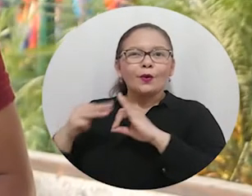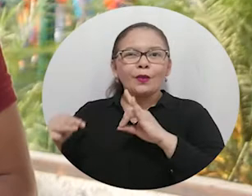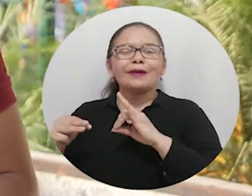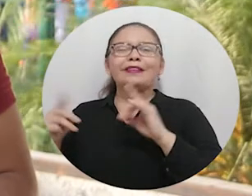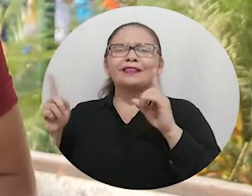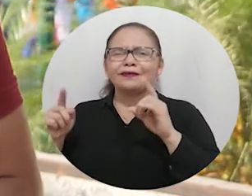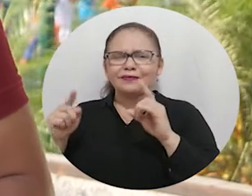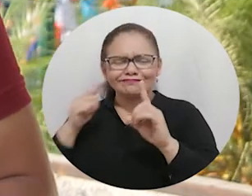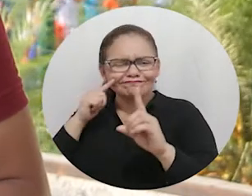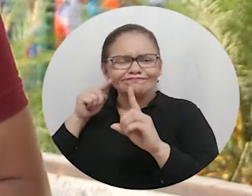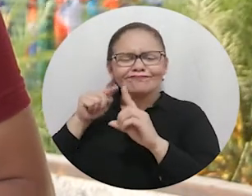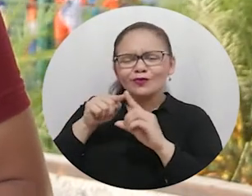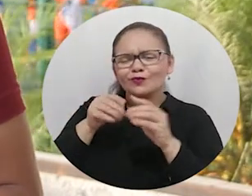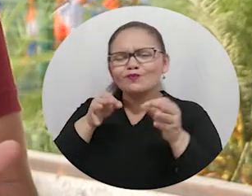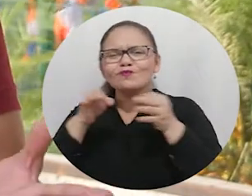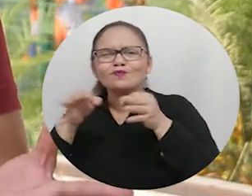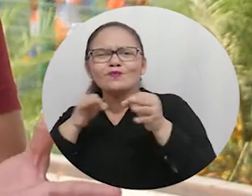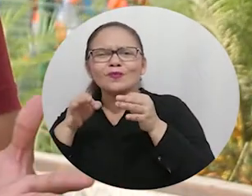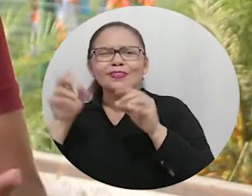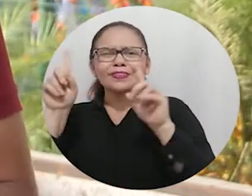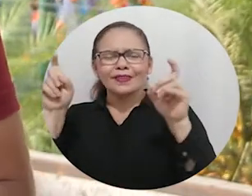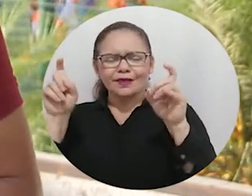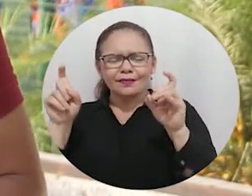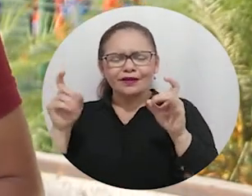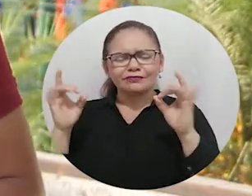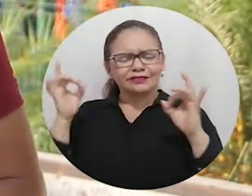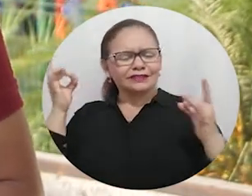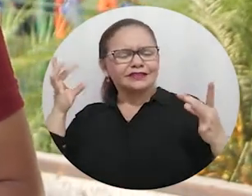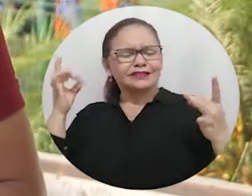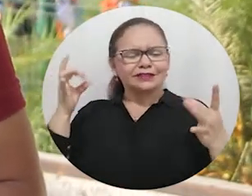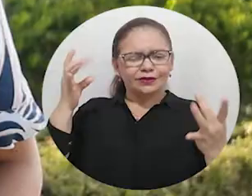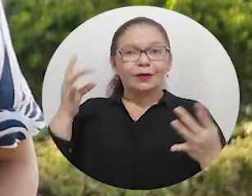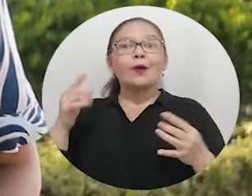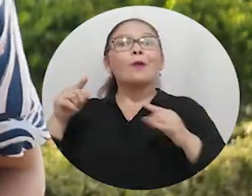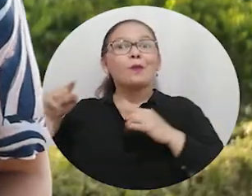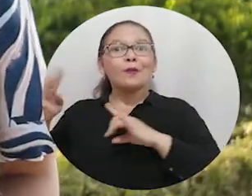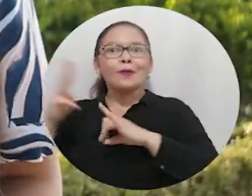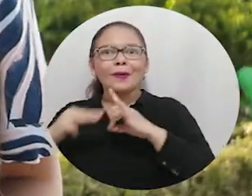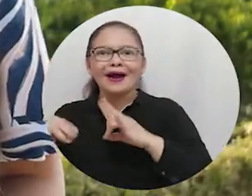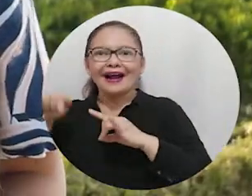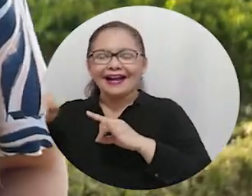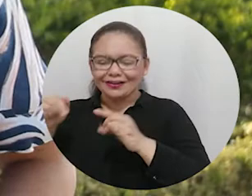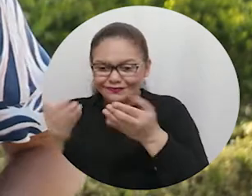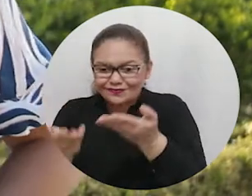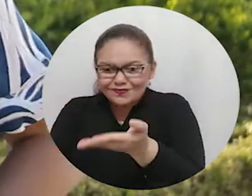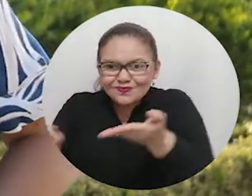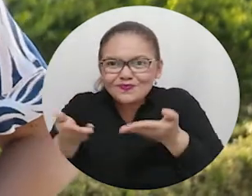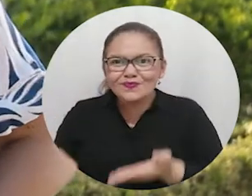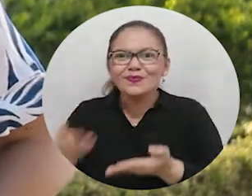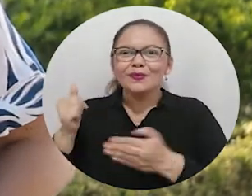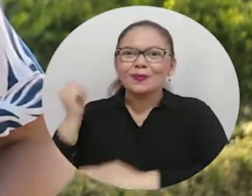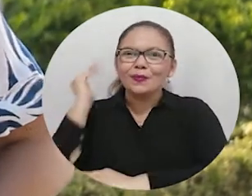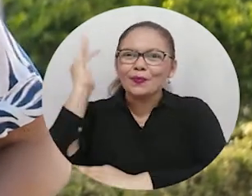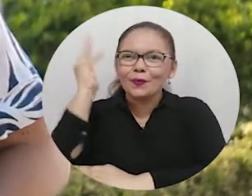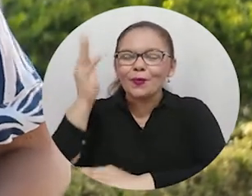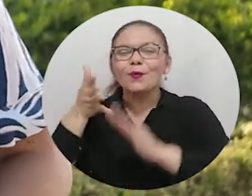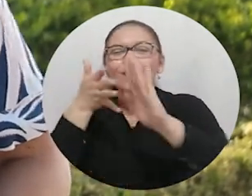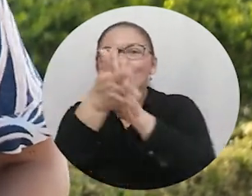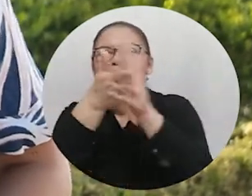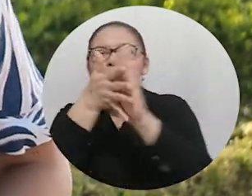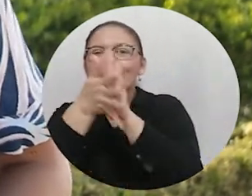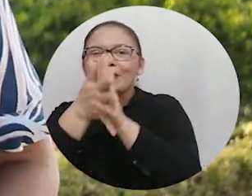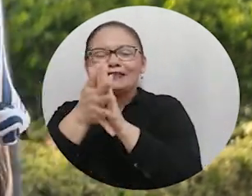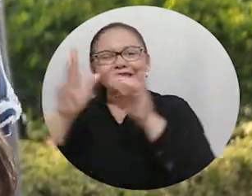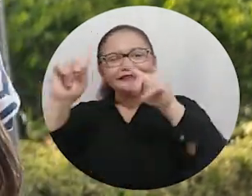Unimagdalena abordó la temática sobre el dolor desde un enfoque interdisciplinar. Nuestra casa de estudios fue epicentro del VI Congreso